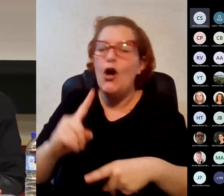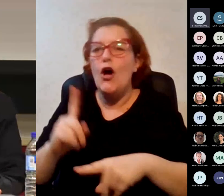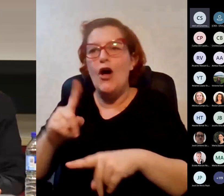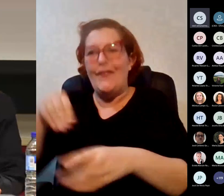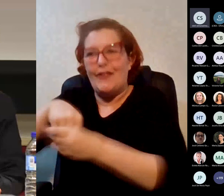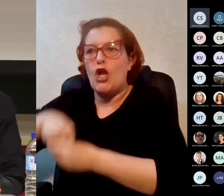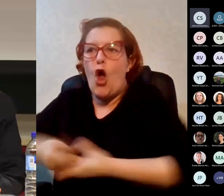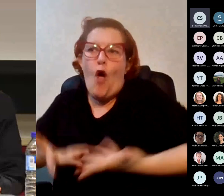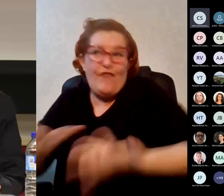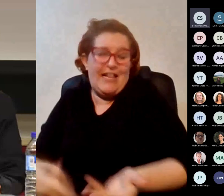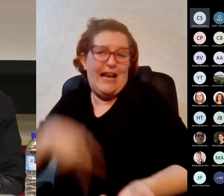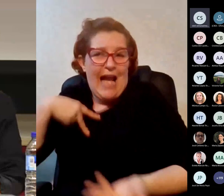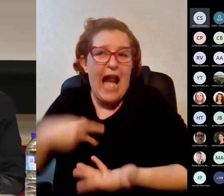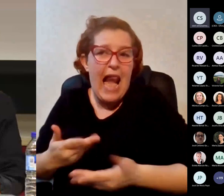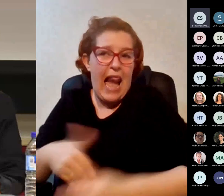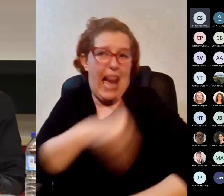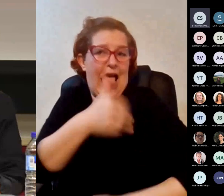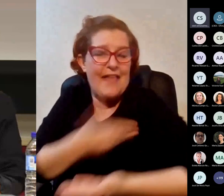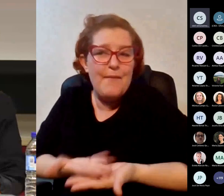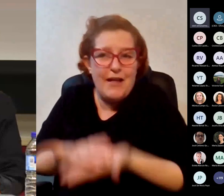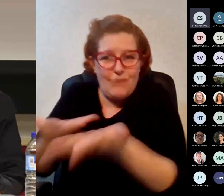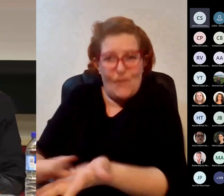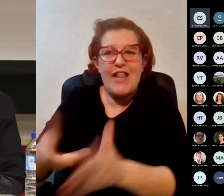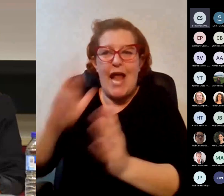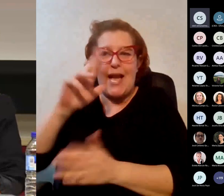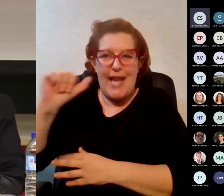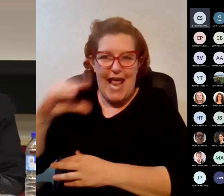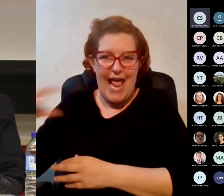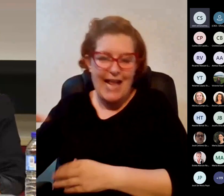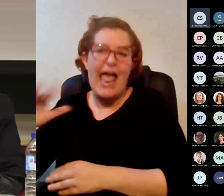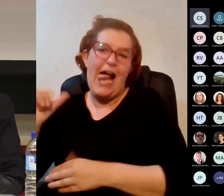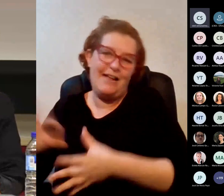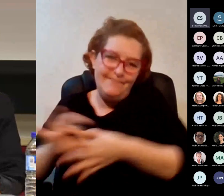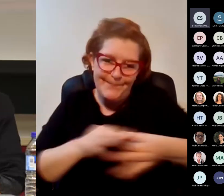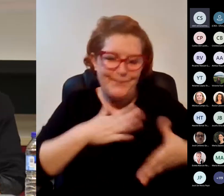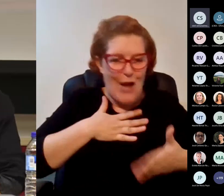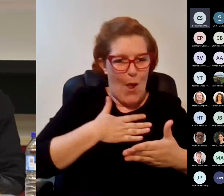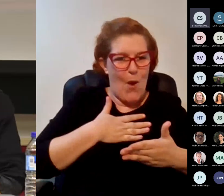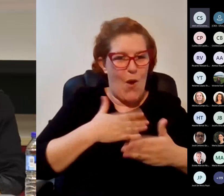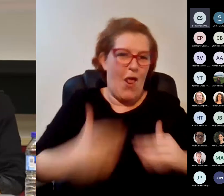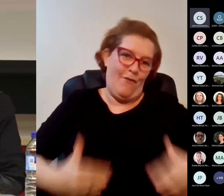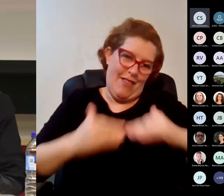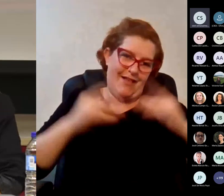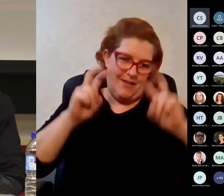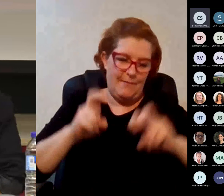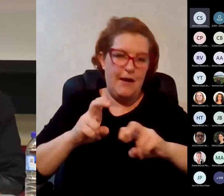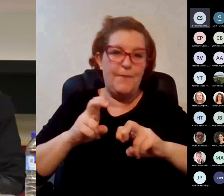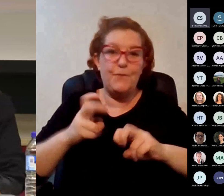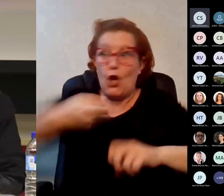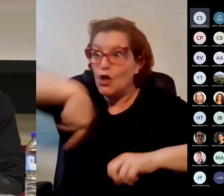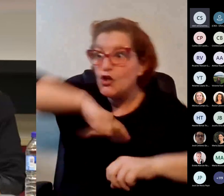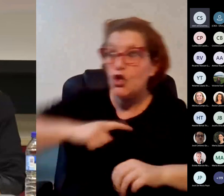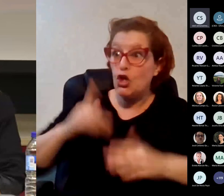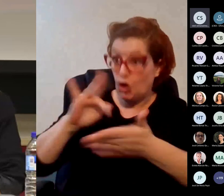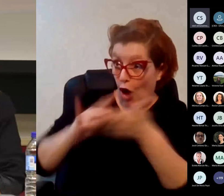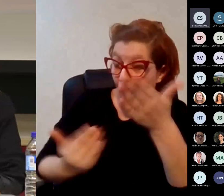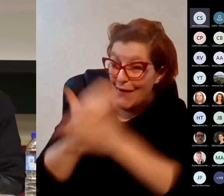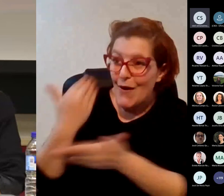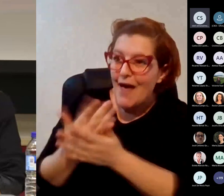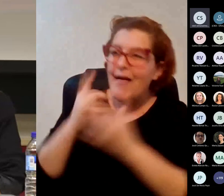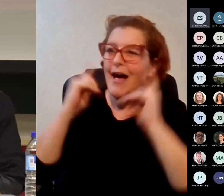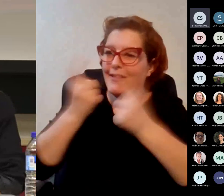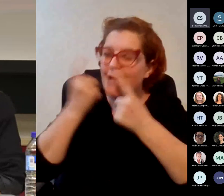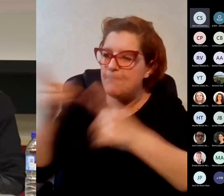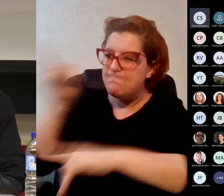académica y intentamos con todas las jornadas hacerles partícipe y también intentamos incluirles en todas